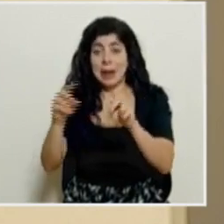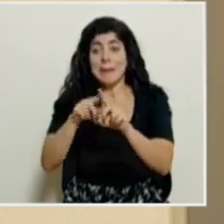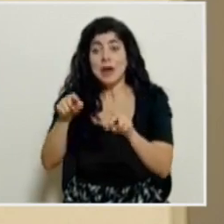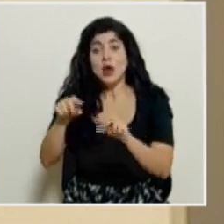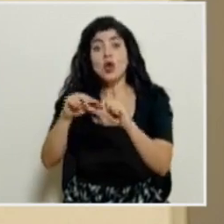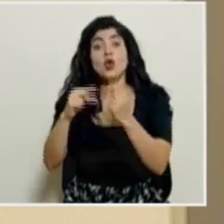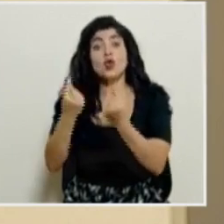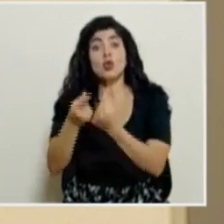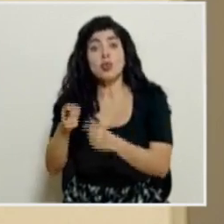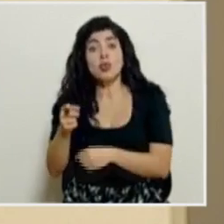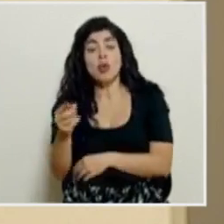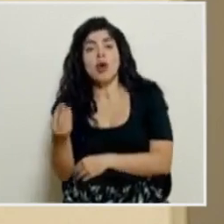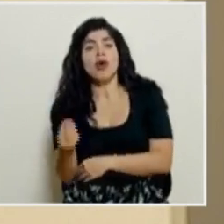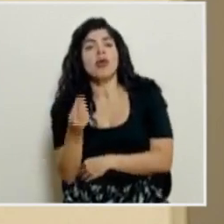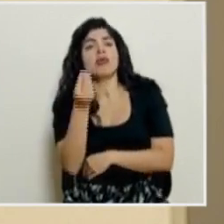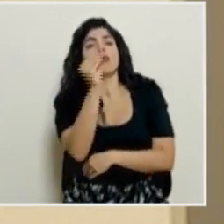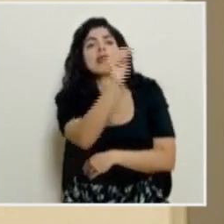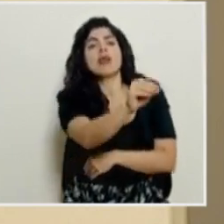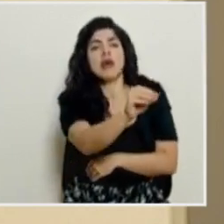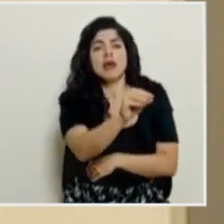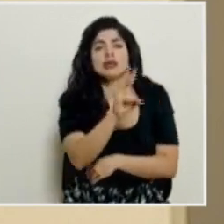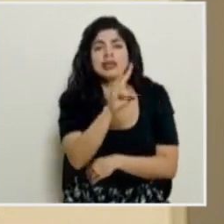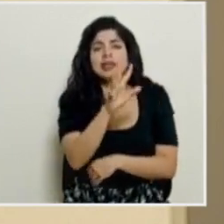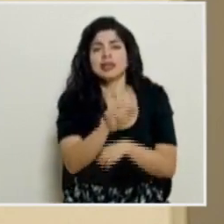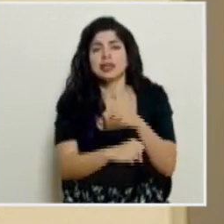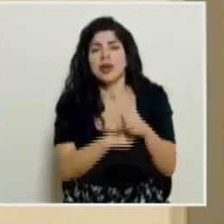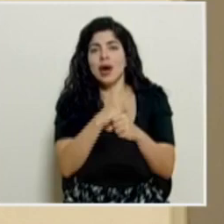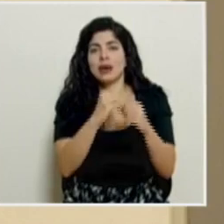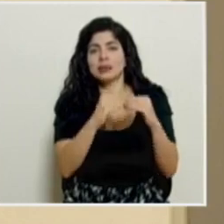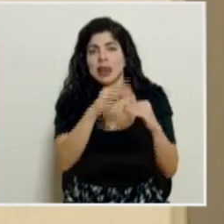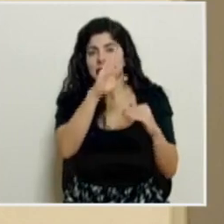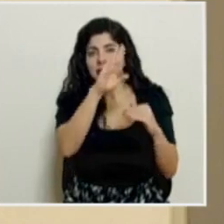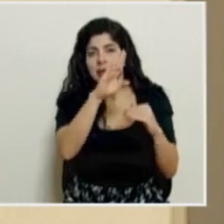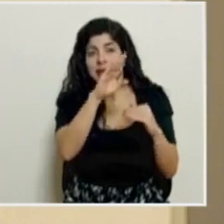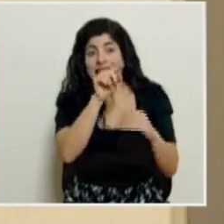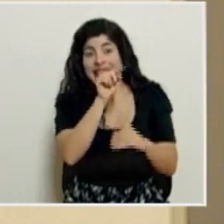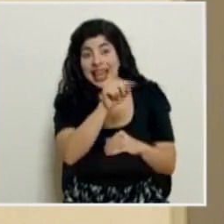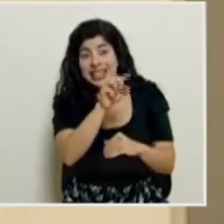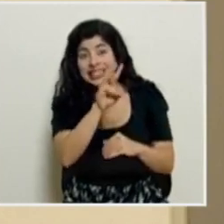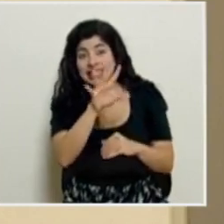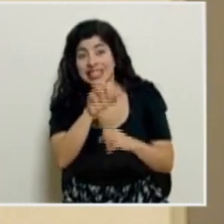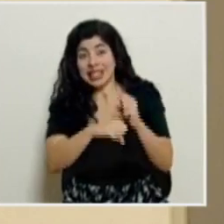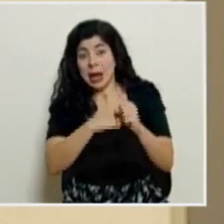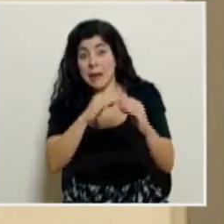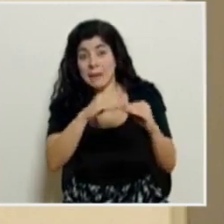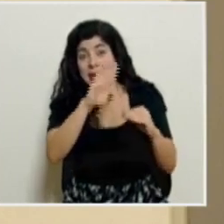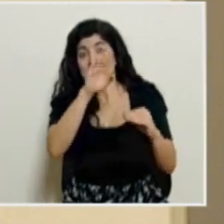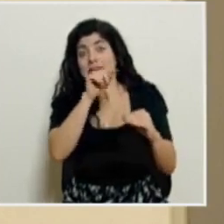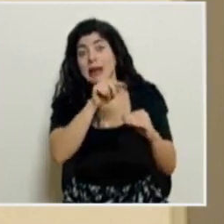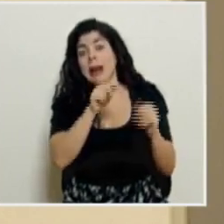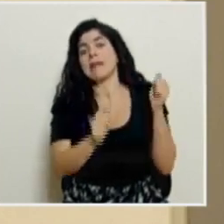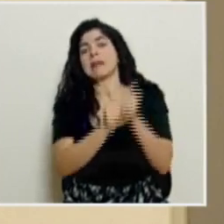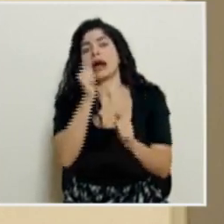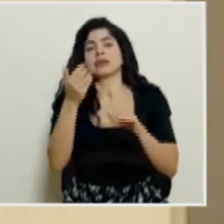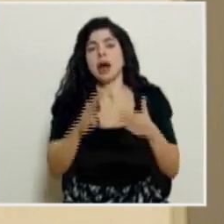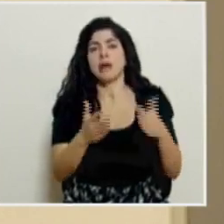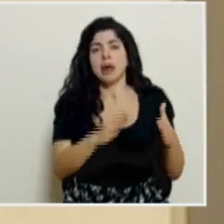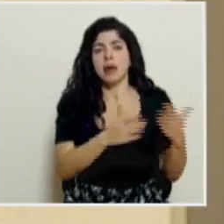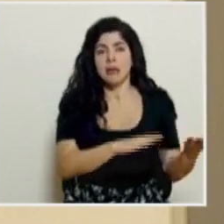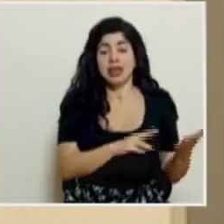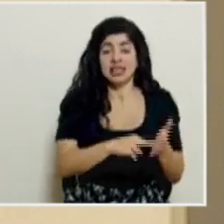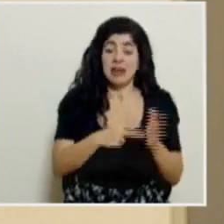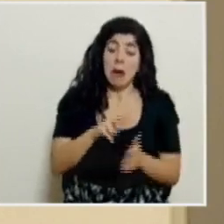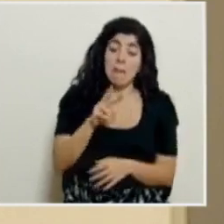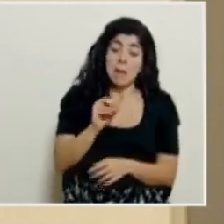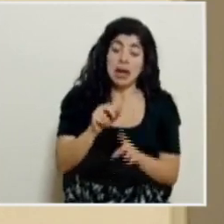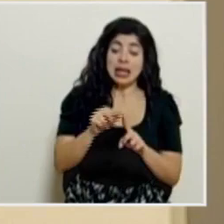lleva el virus a los de 65 y más, y termina siendo ese grupo de 65 y más el que más se muere. O los de